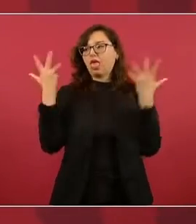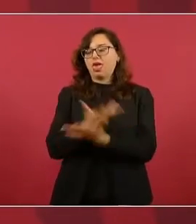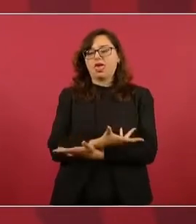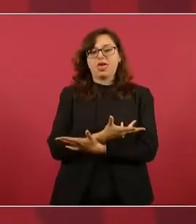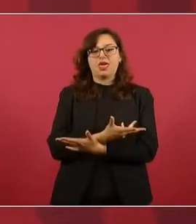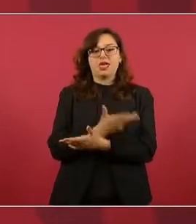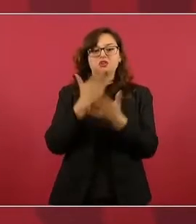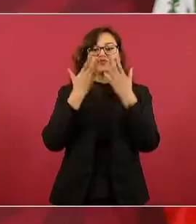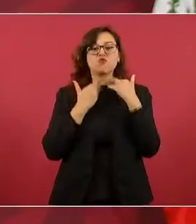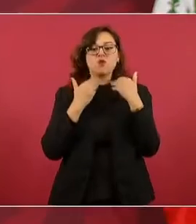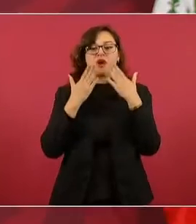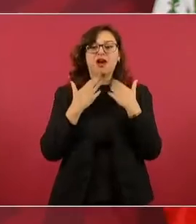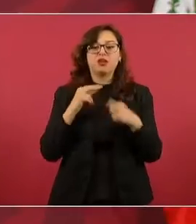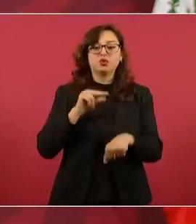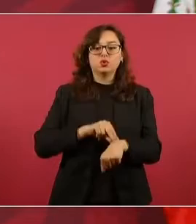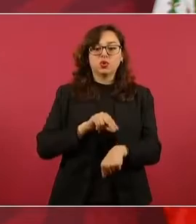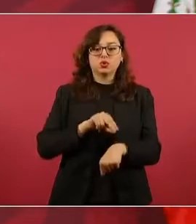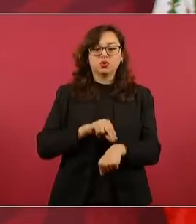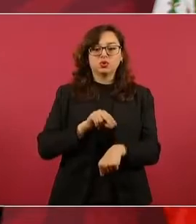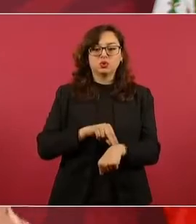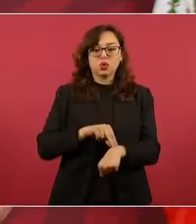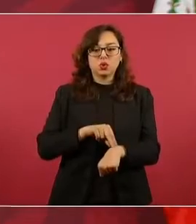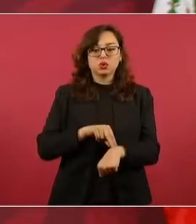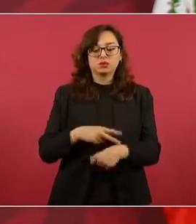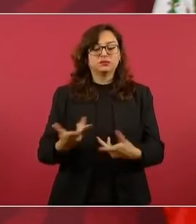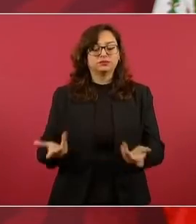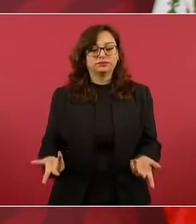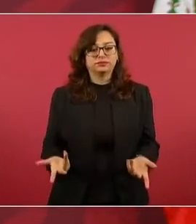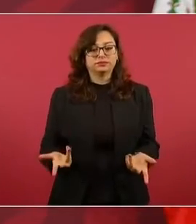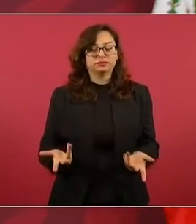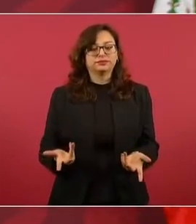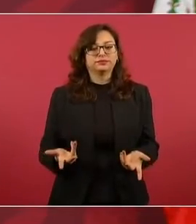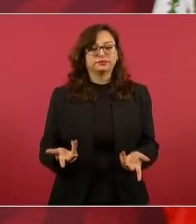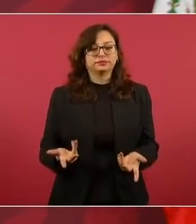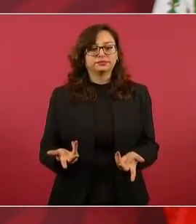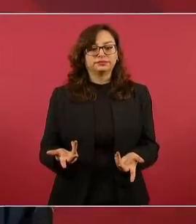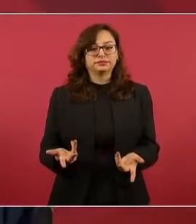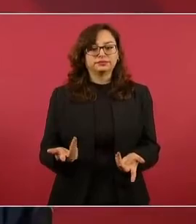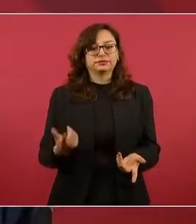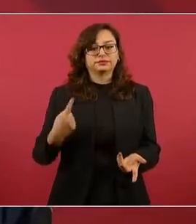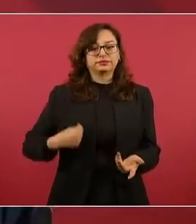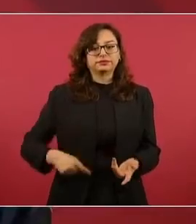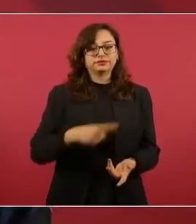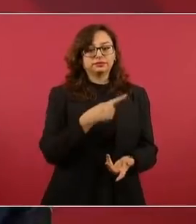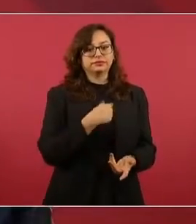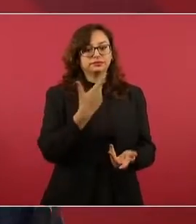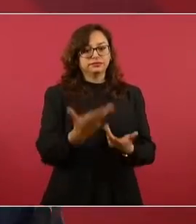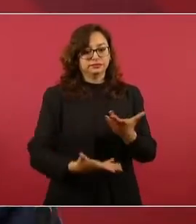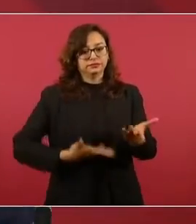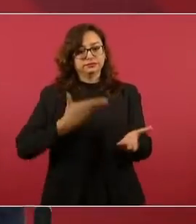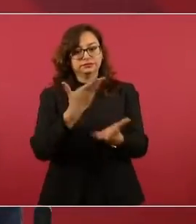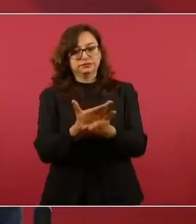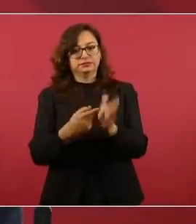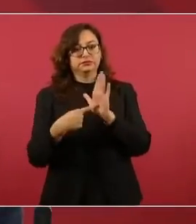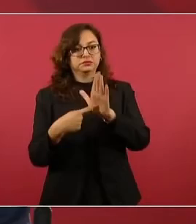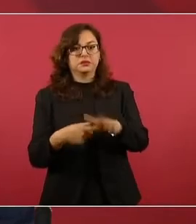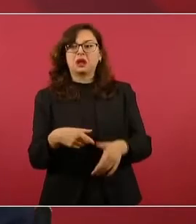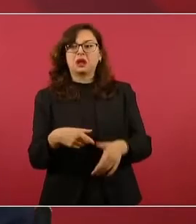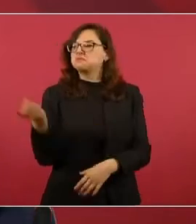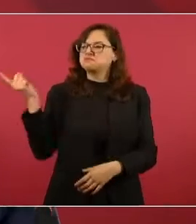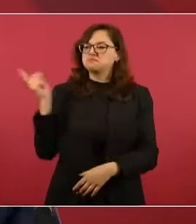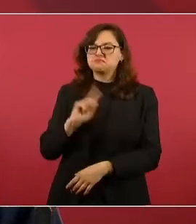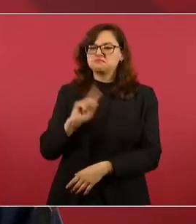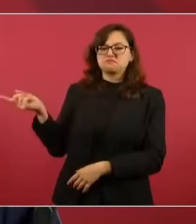cuando lo planteamos dicen, no es cierto,